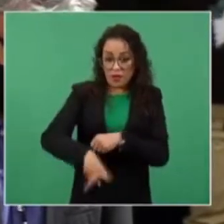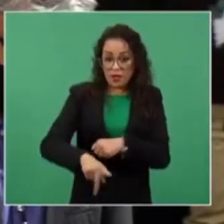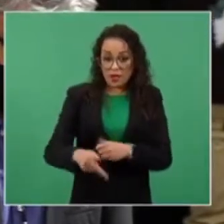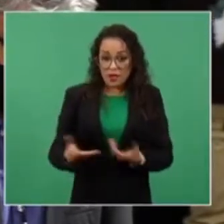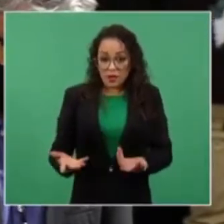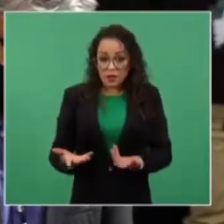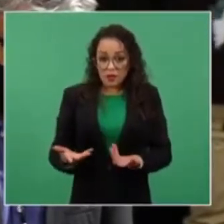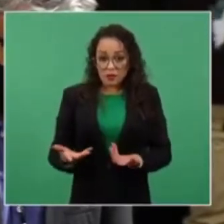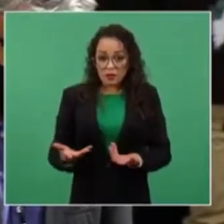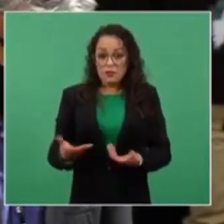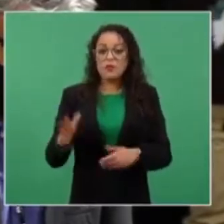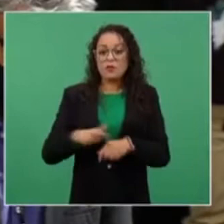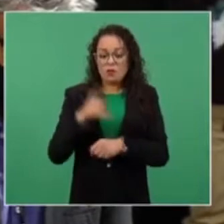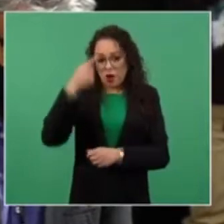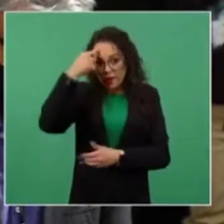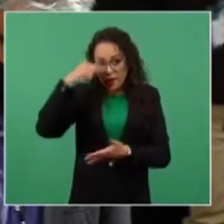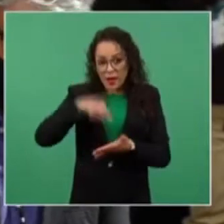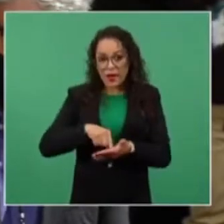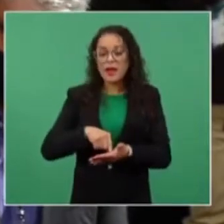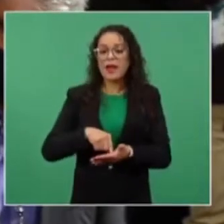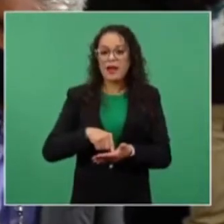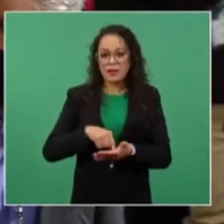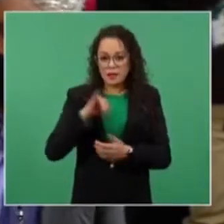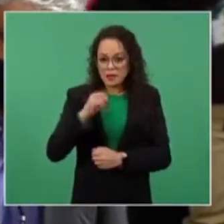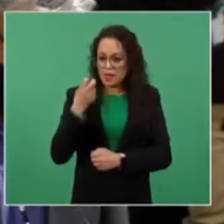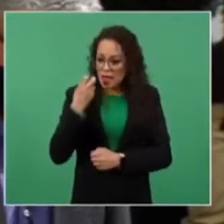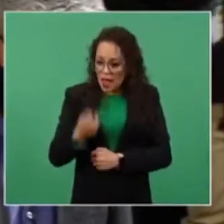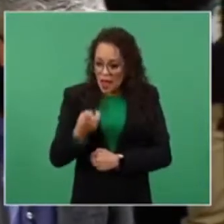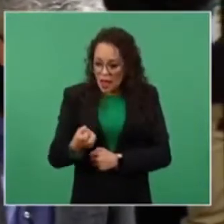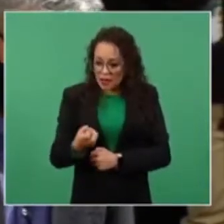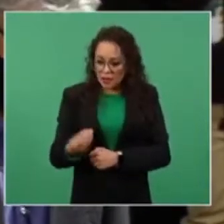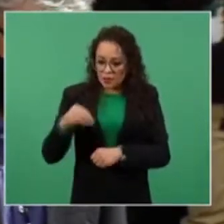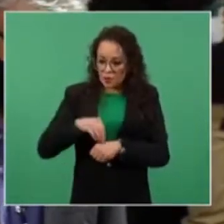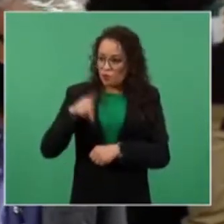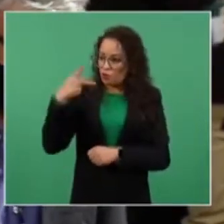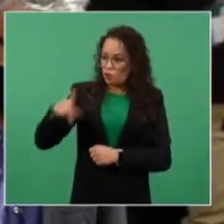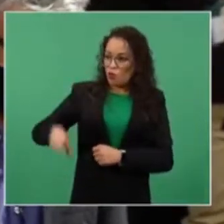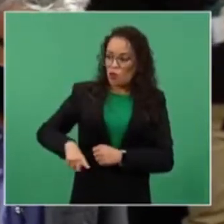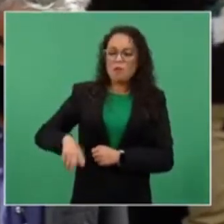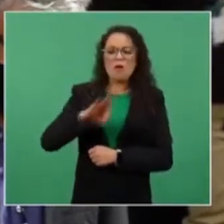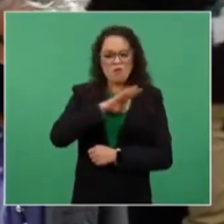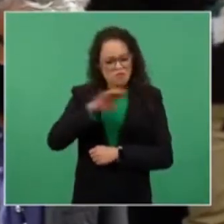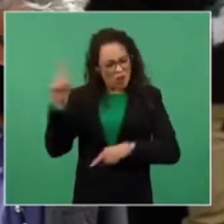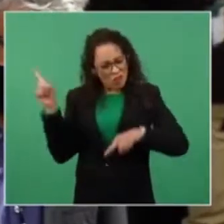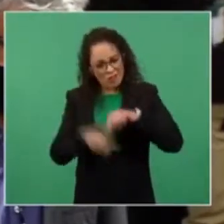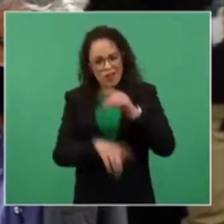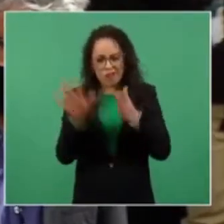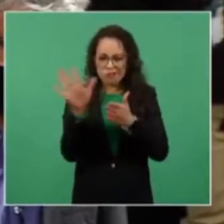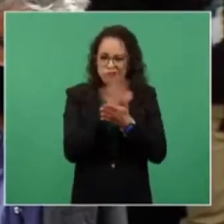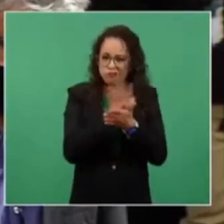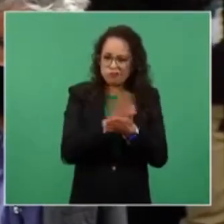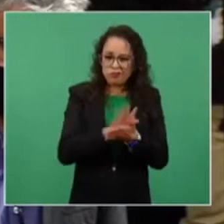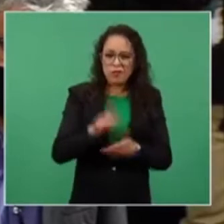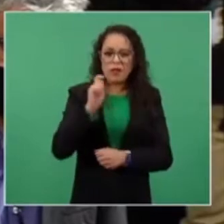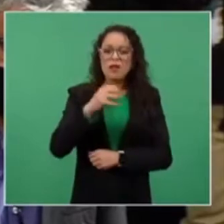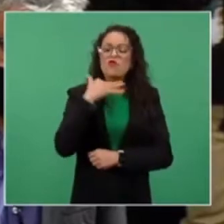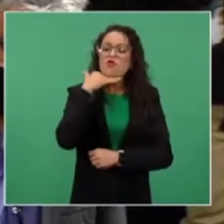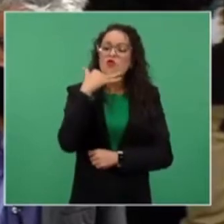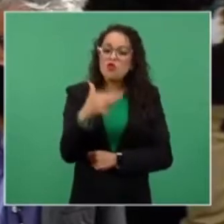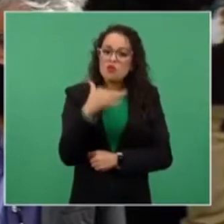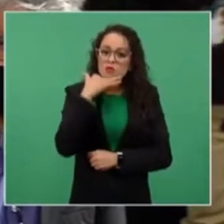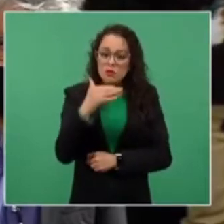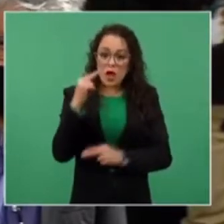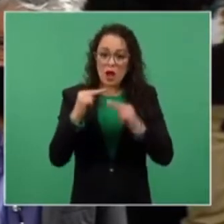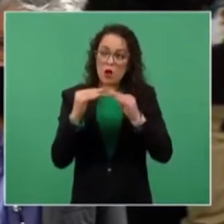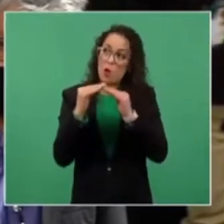en que de verdad en este sexenio se puede lograr acabar con la corrupción, con las colusiones desde las altas esferas.